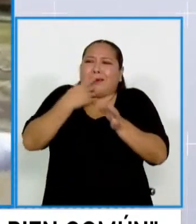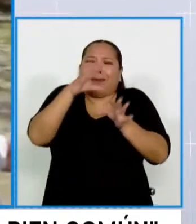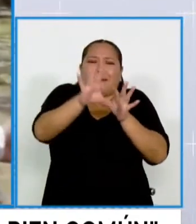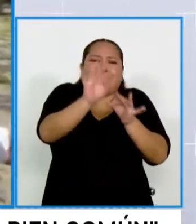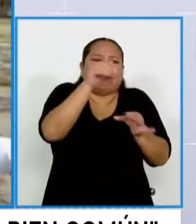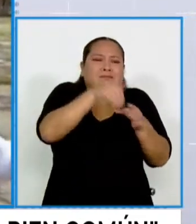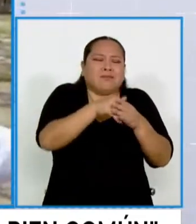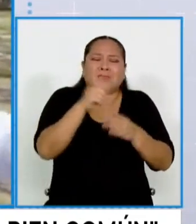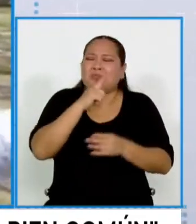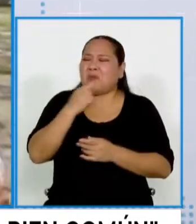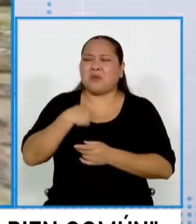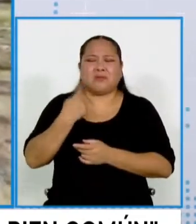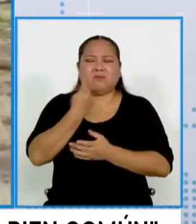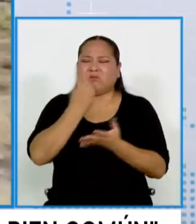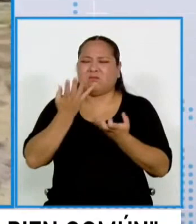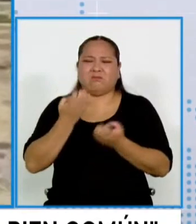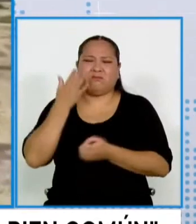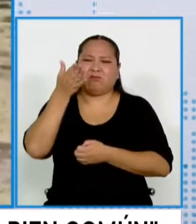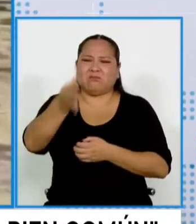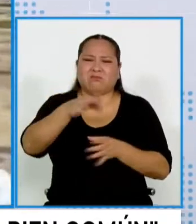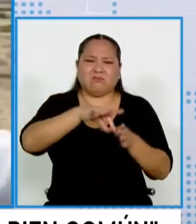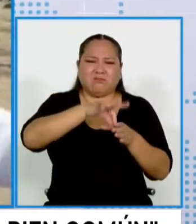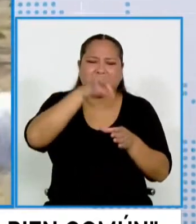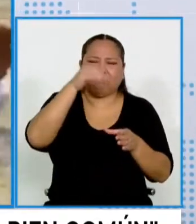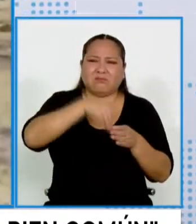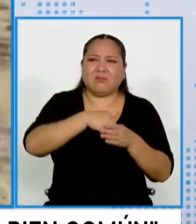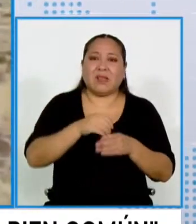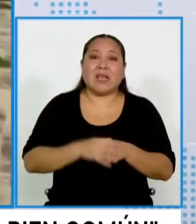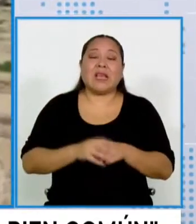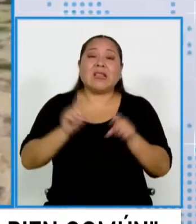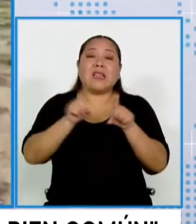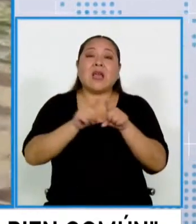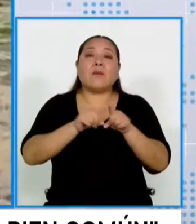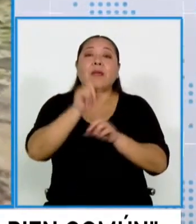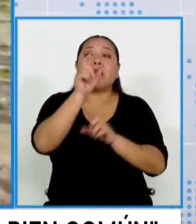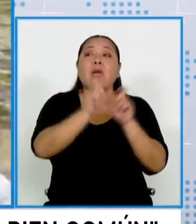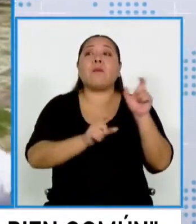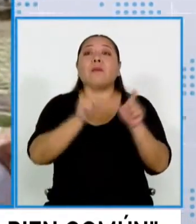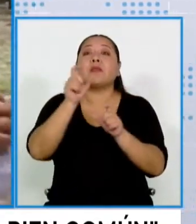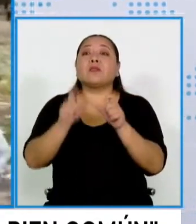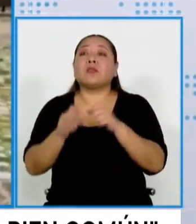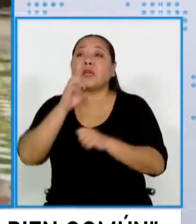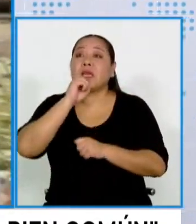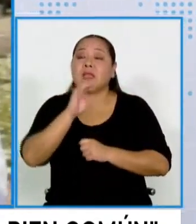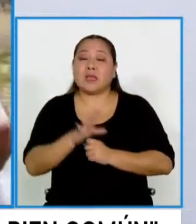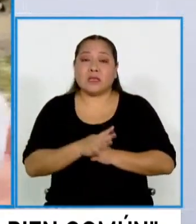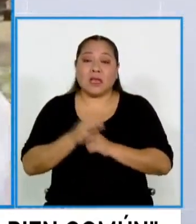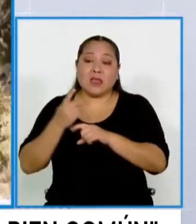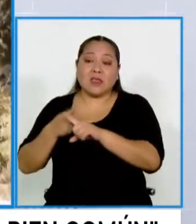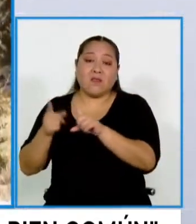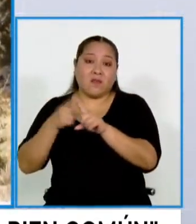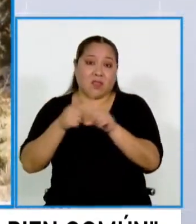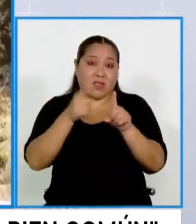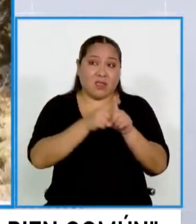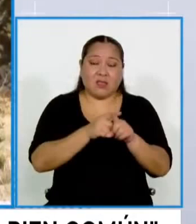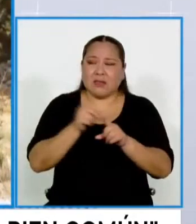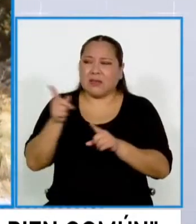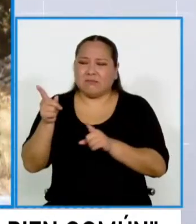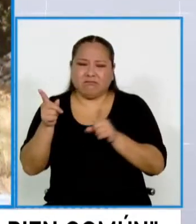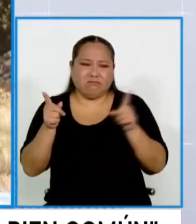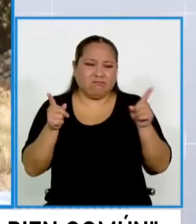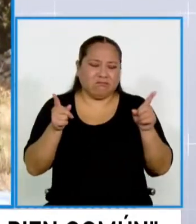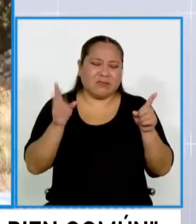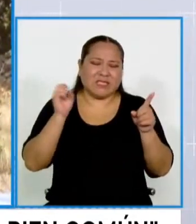quiere ir a votar, incluso hasta las personas que dicen por uno u otro candidato o candidata,